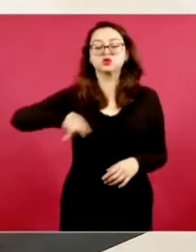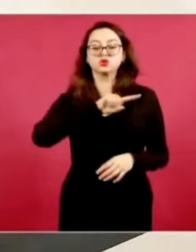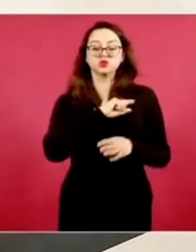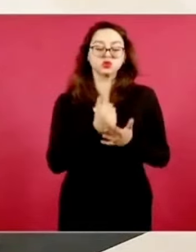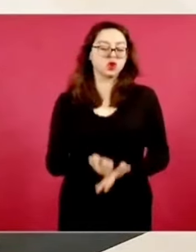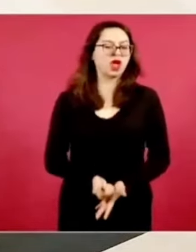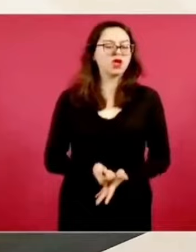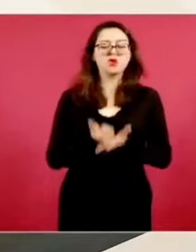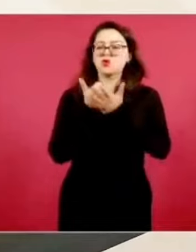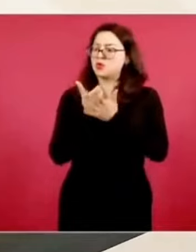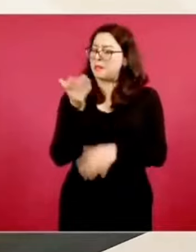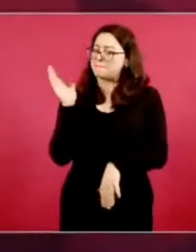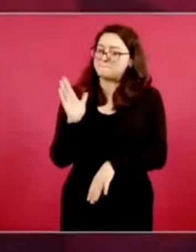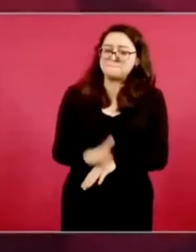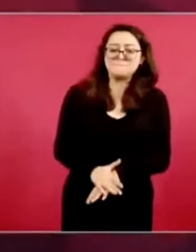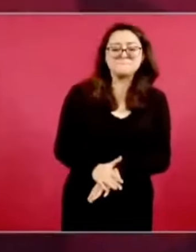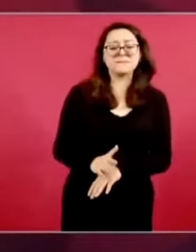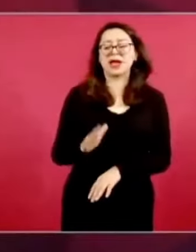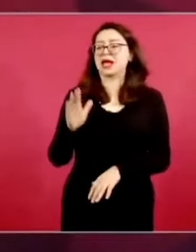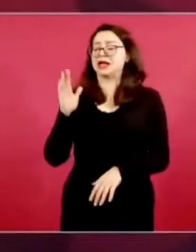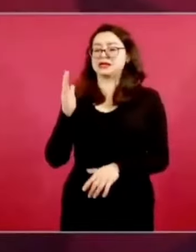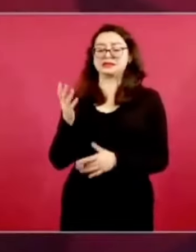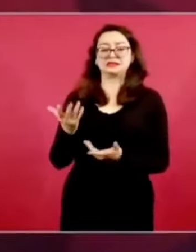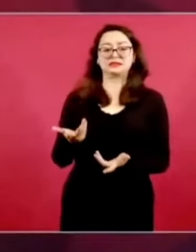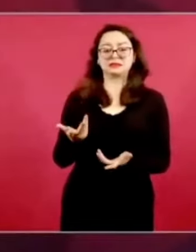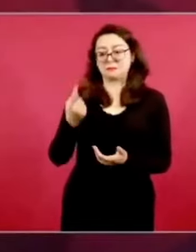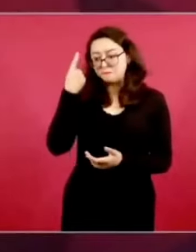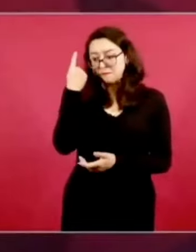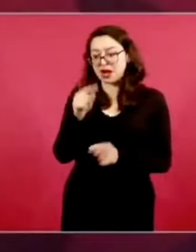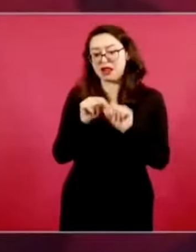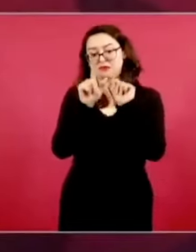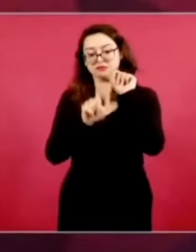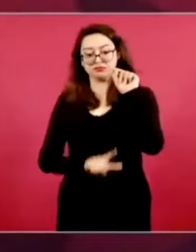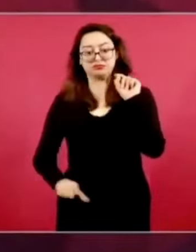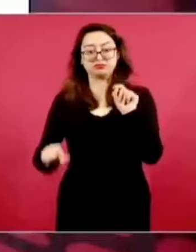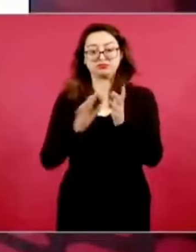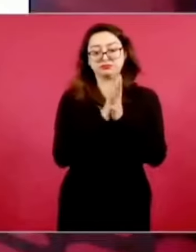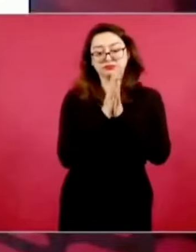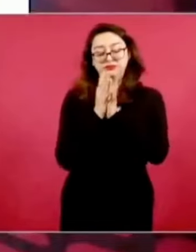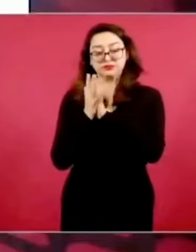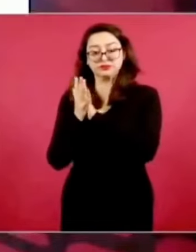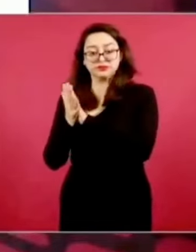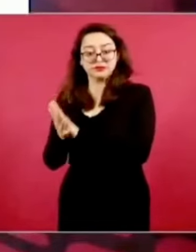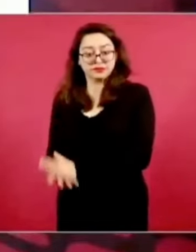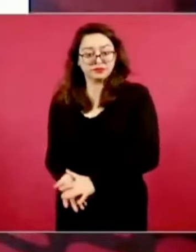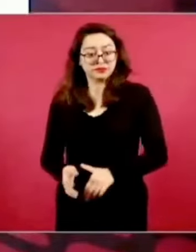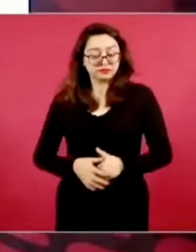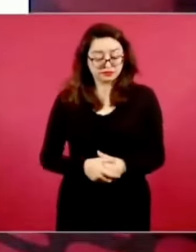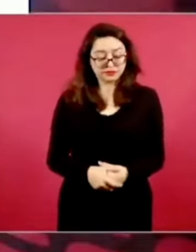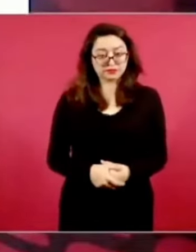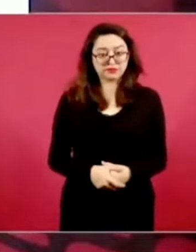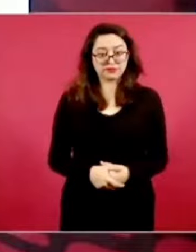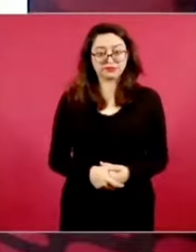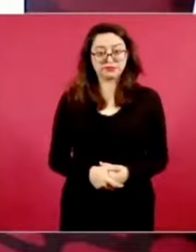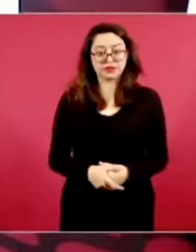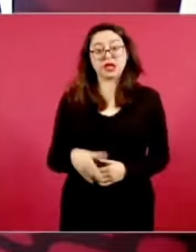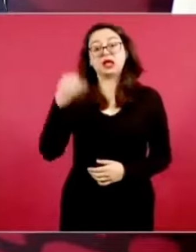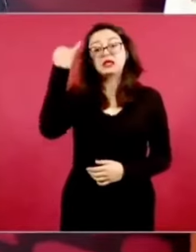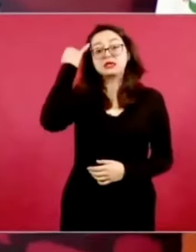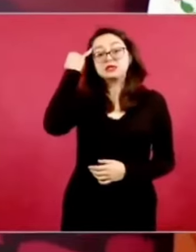que más han apoyado en este proceso de transformación. Imagínense, llegamos,